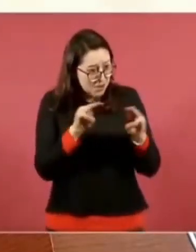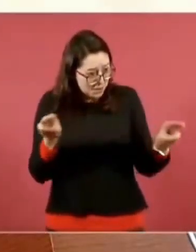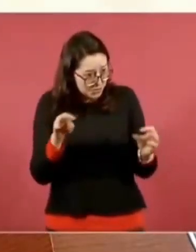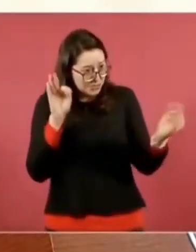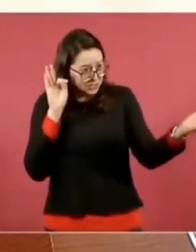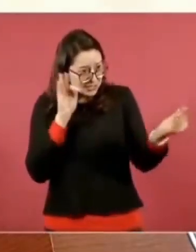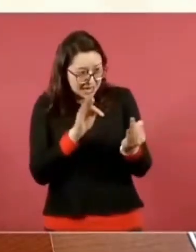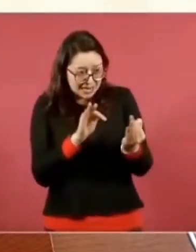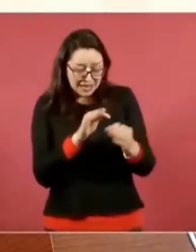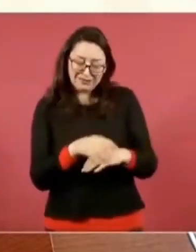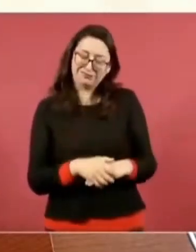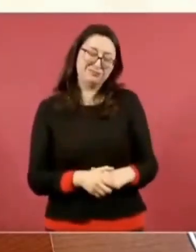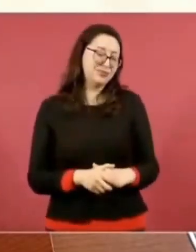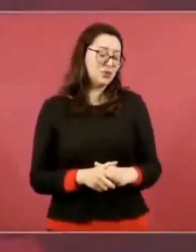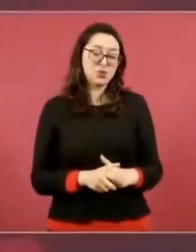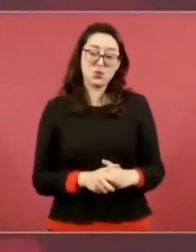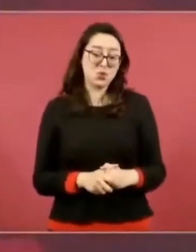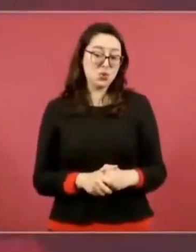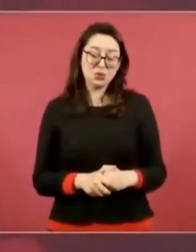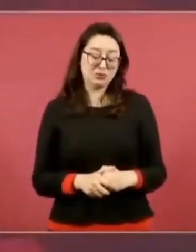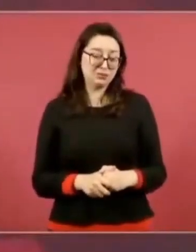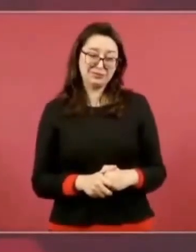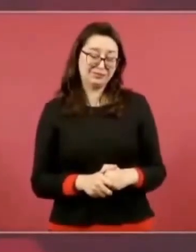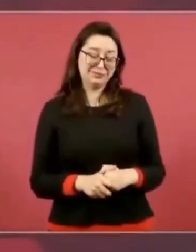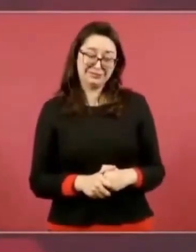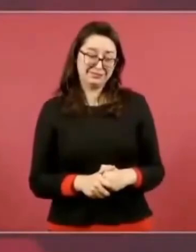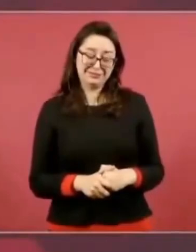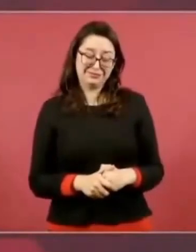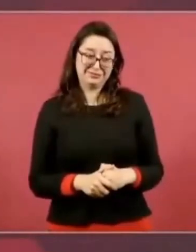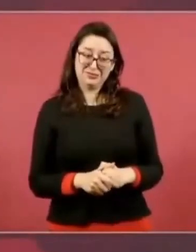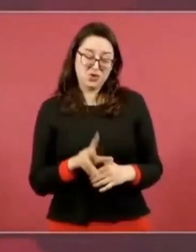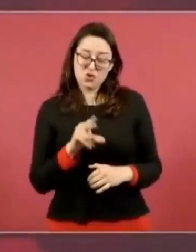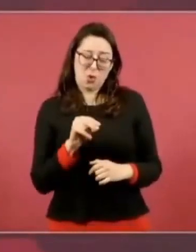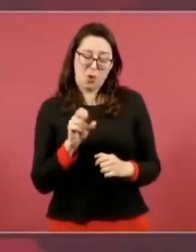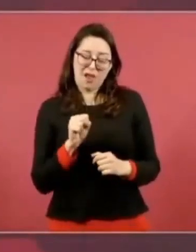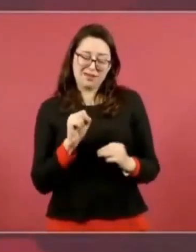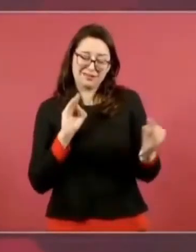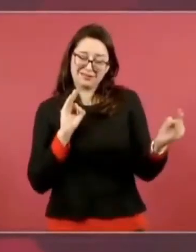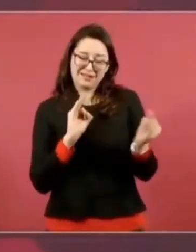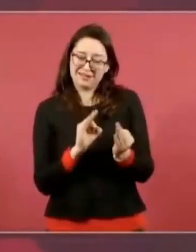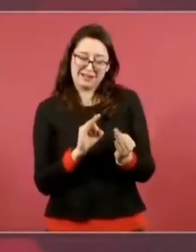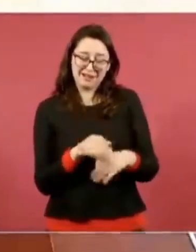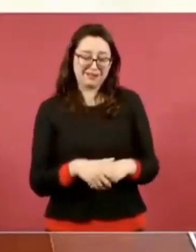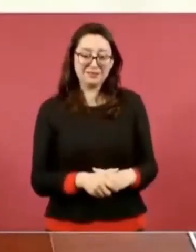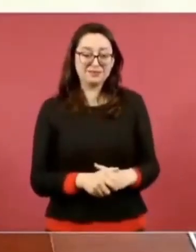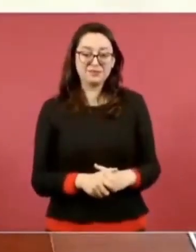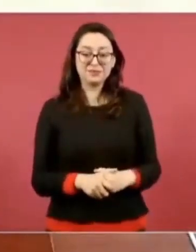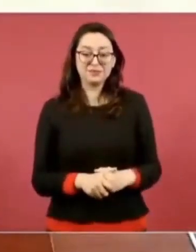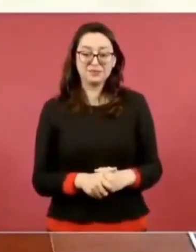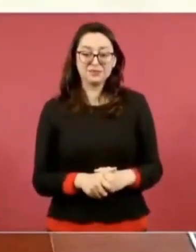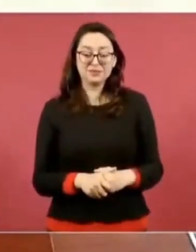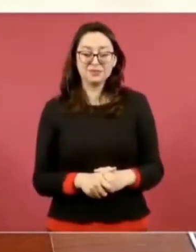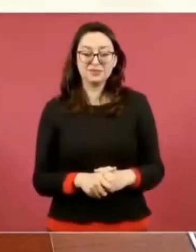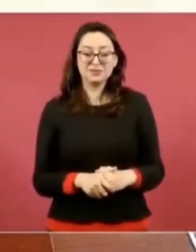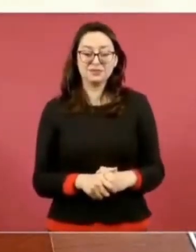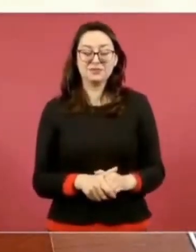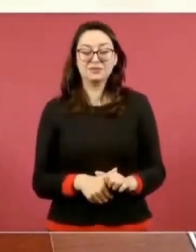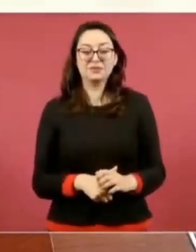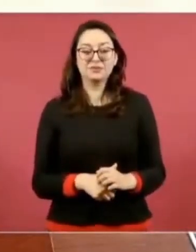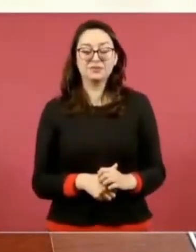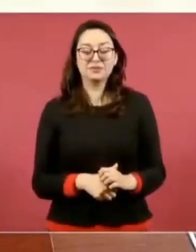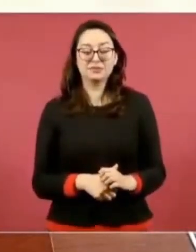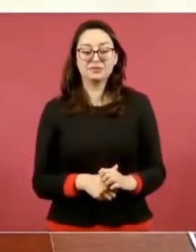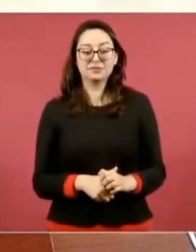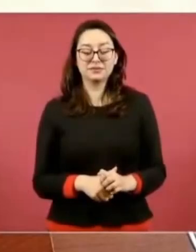No, los Barbachán, ¿a cuántos kilómetros está el